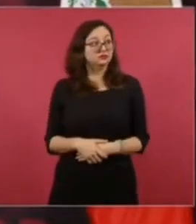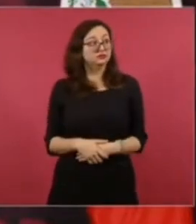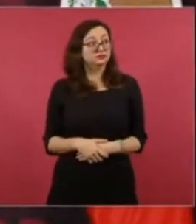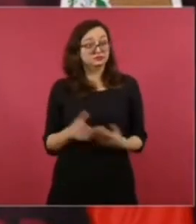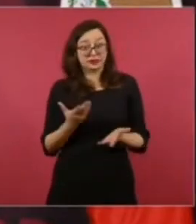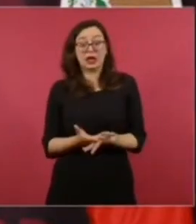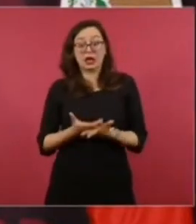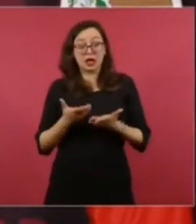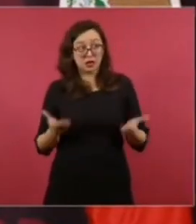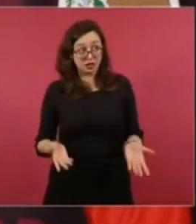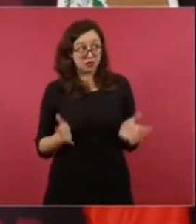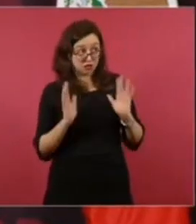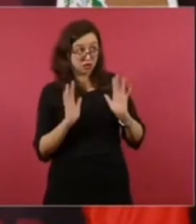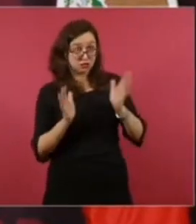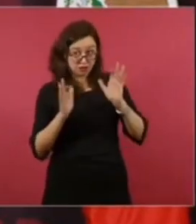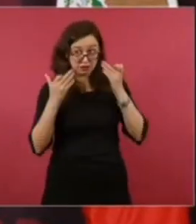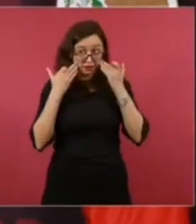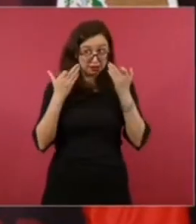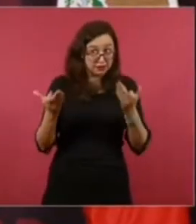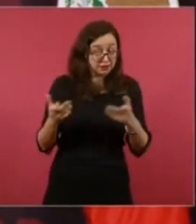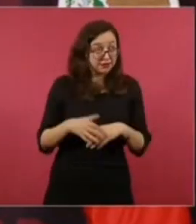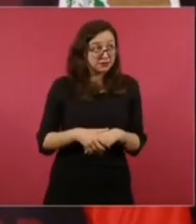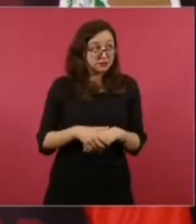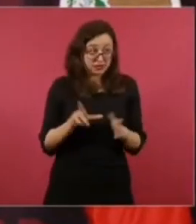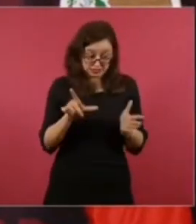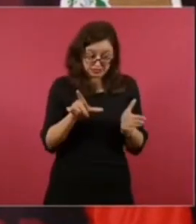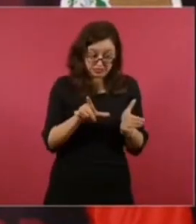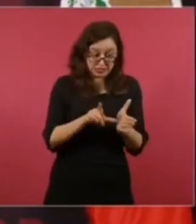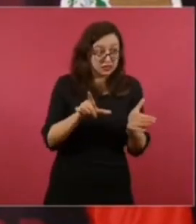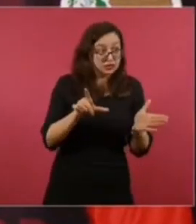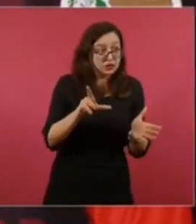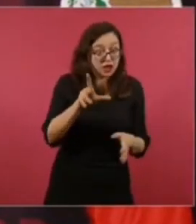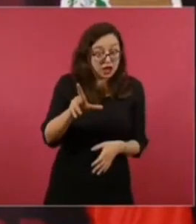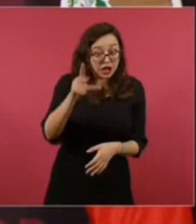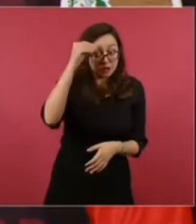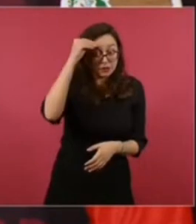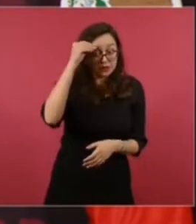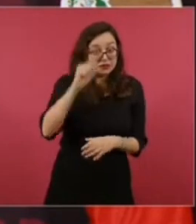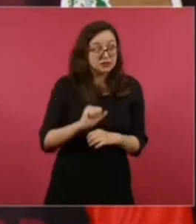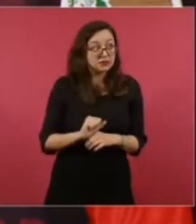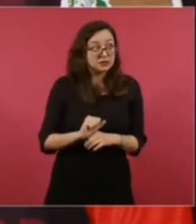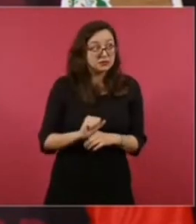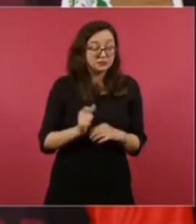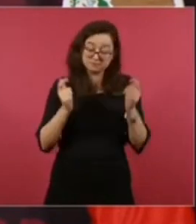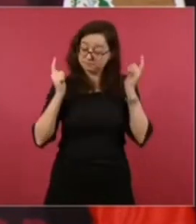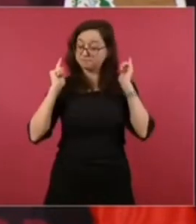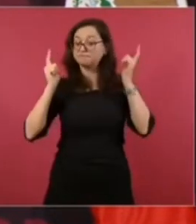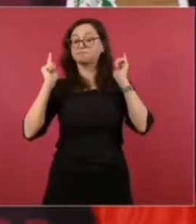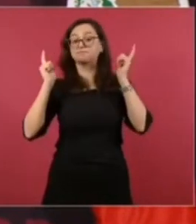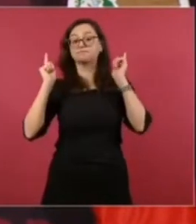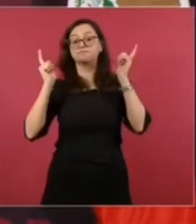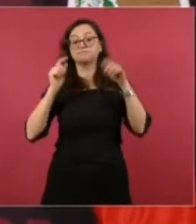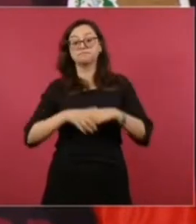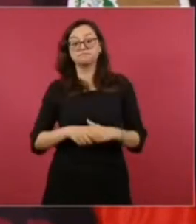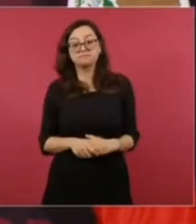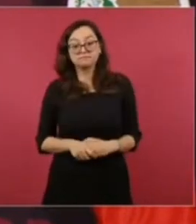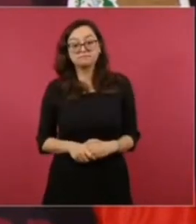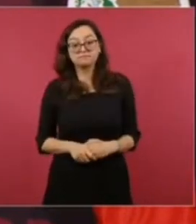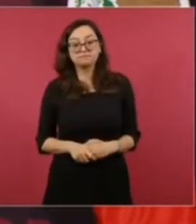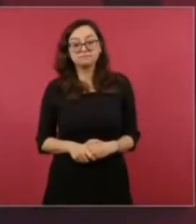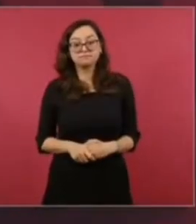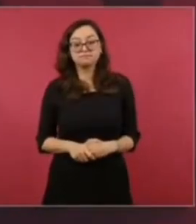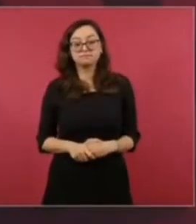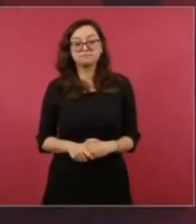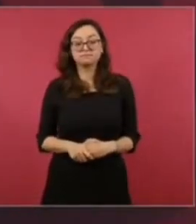ojalá y aprendan la lección de la elección, porque